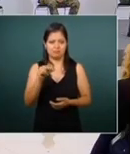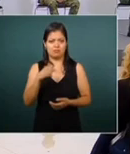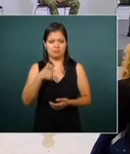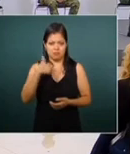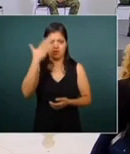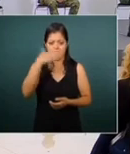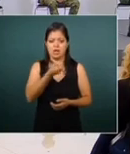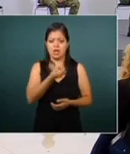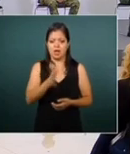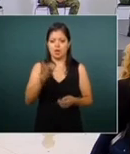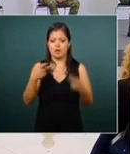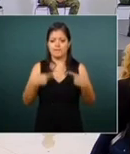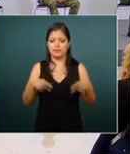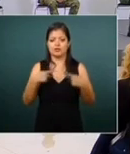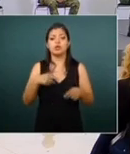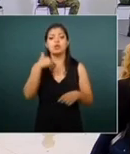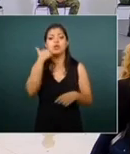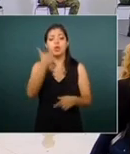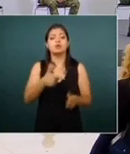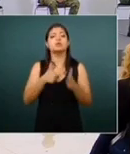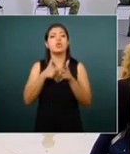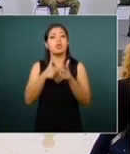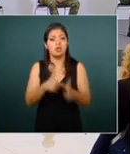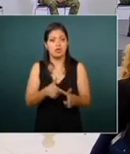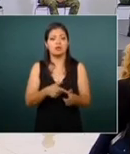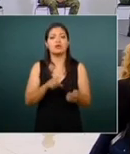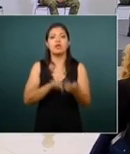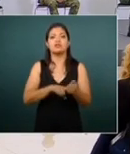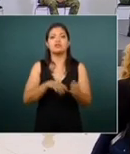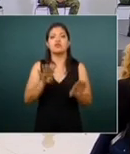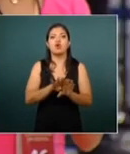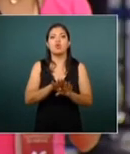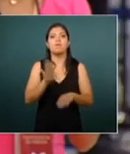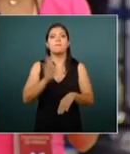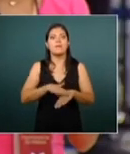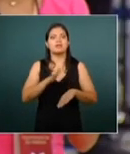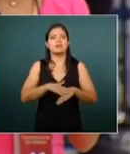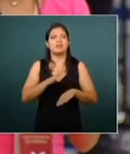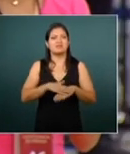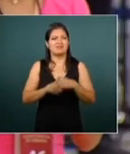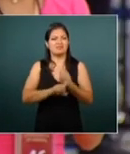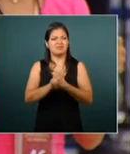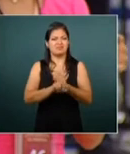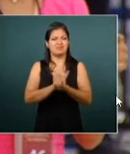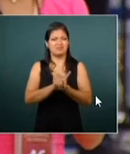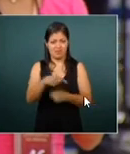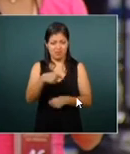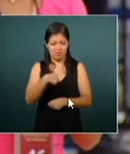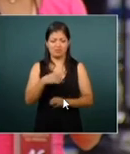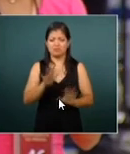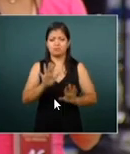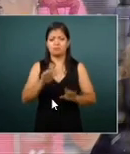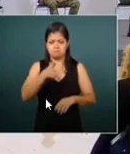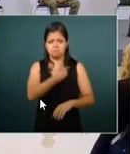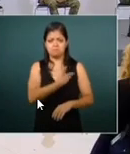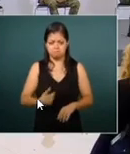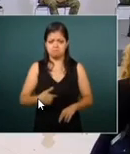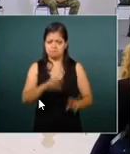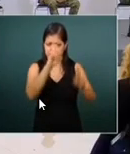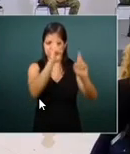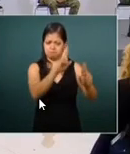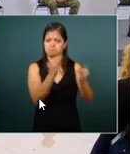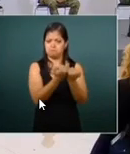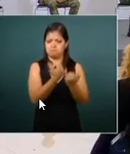como te escucho quieren seguir echándole leña al fuego no le voy a entrar yo al presidente lo respeto usted